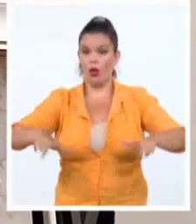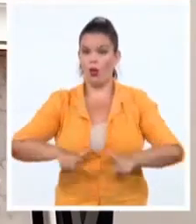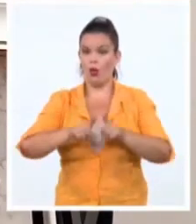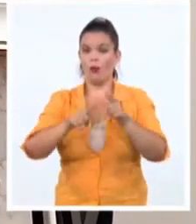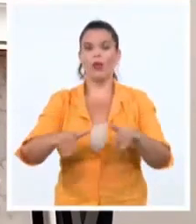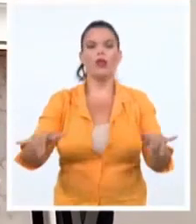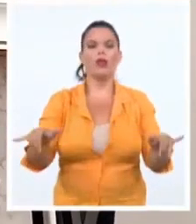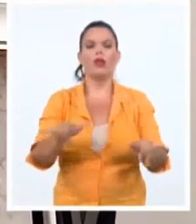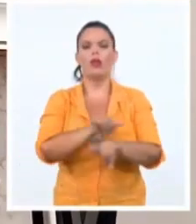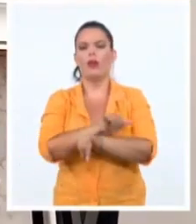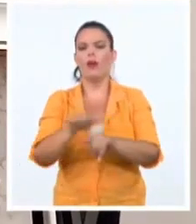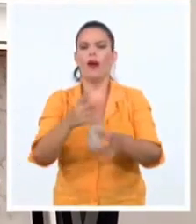algunas de estas acciones.